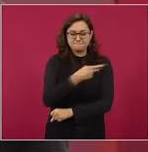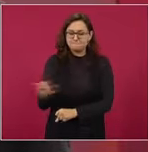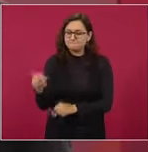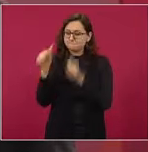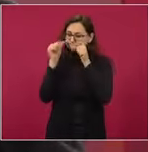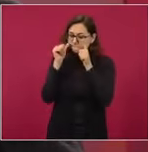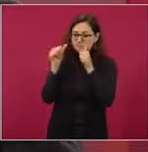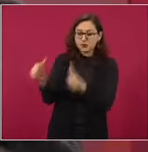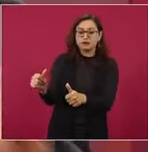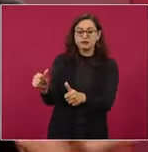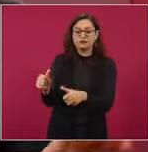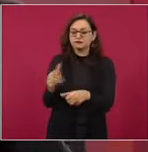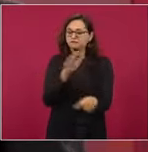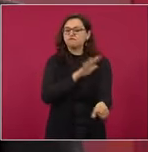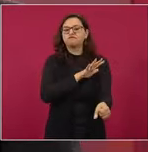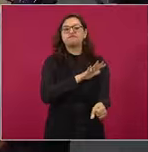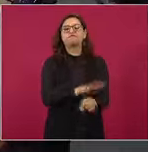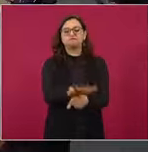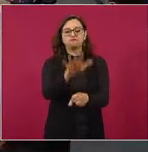con eso,